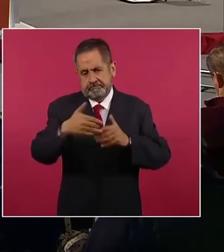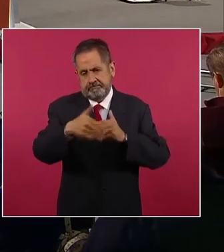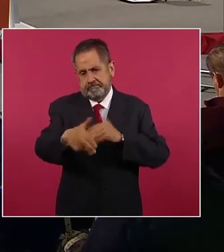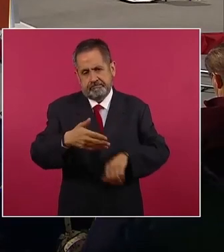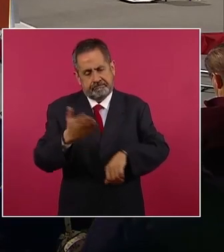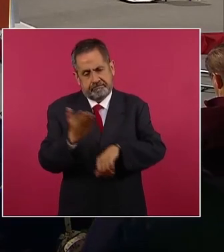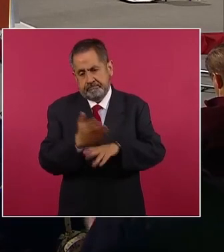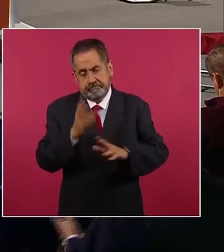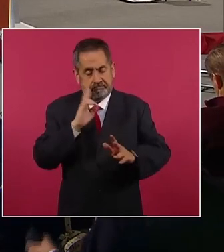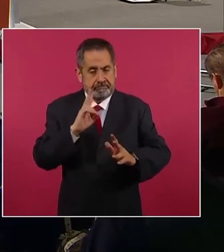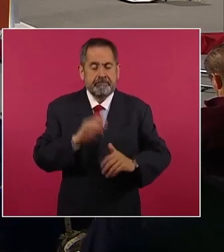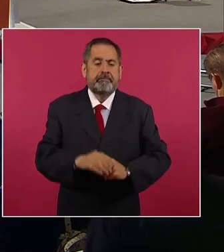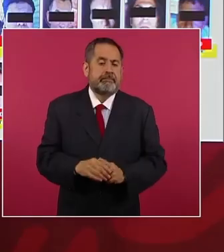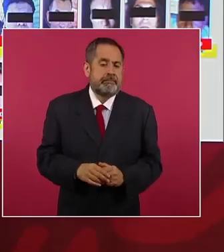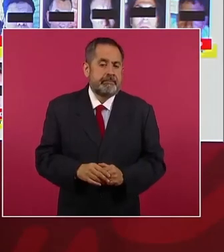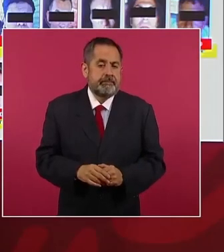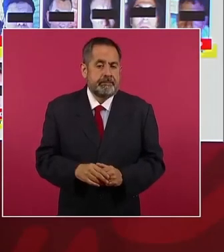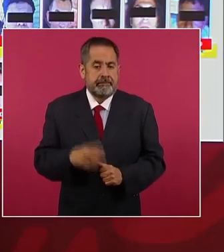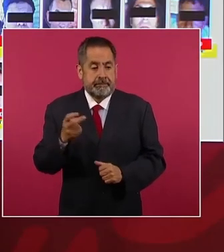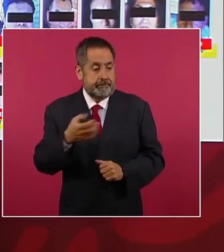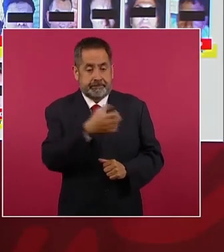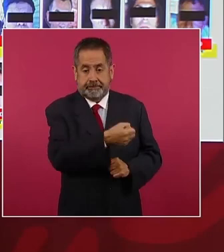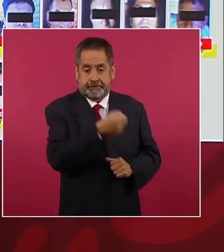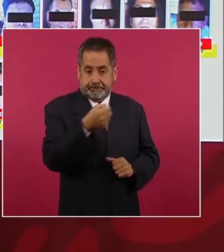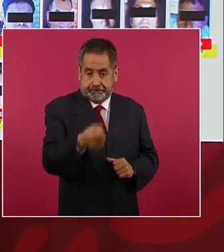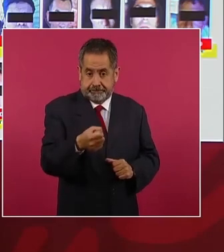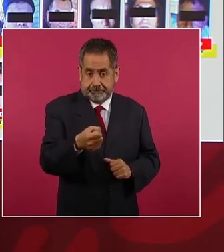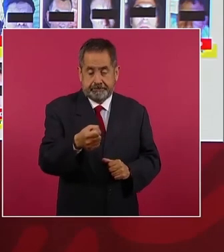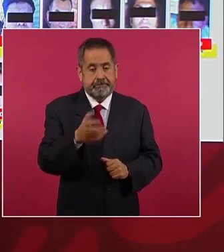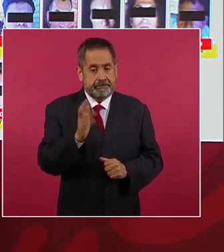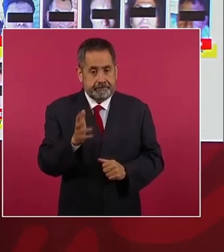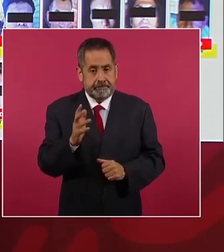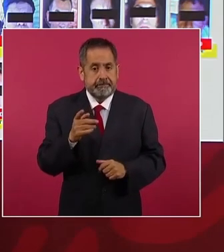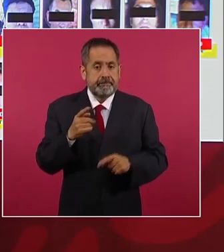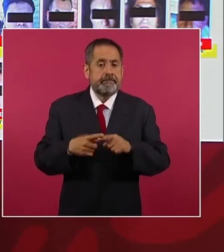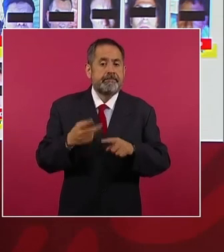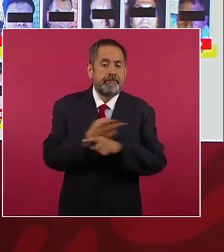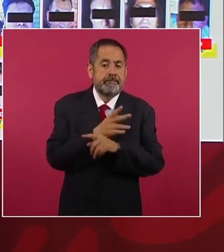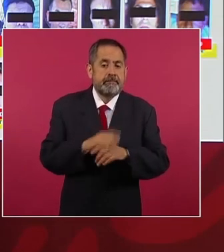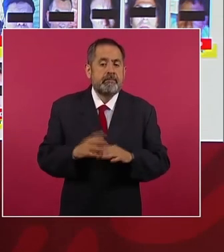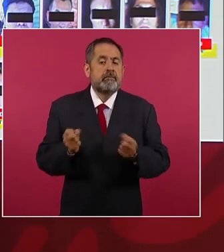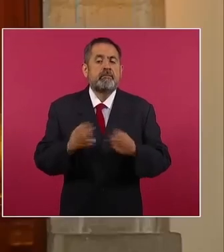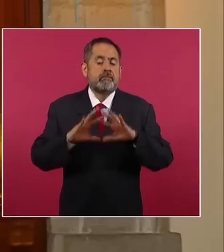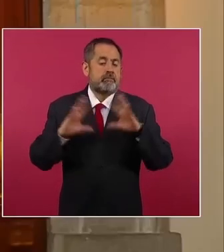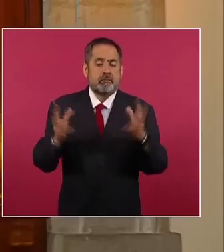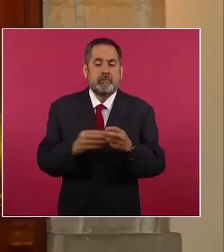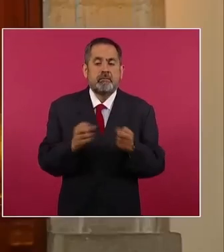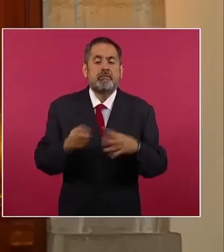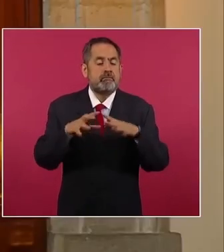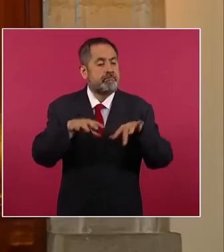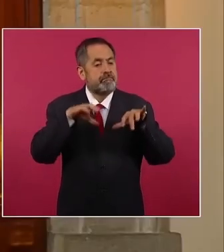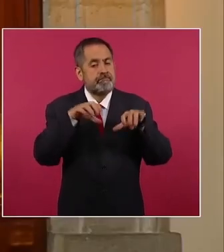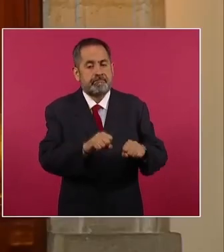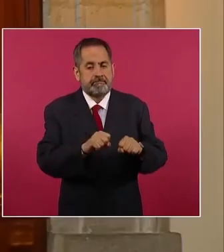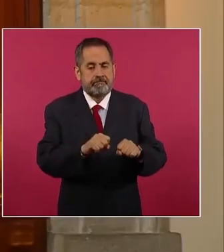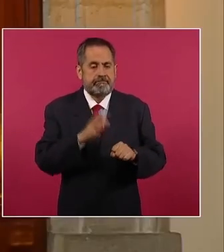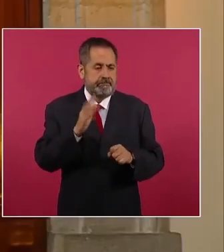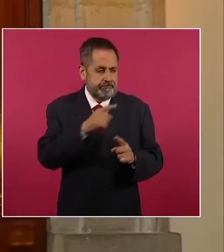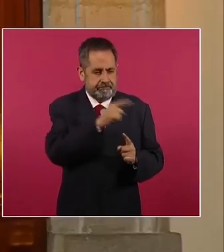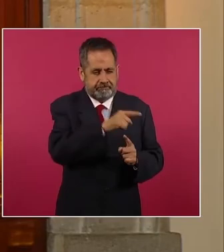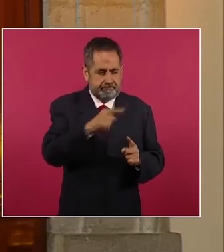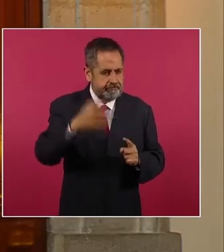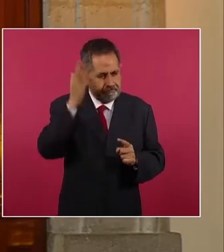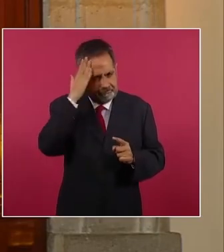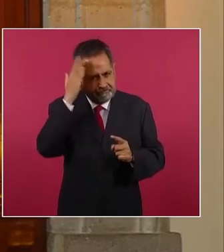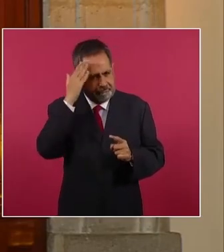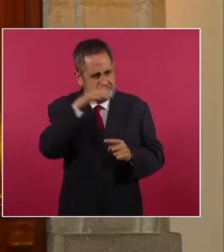con esta detención ya han sido detenidos los principales operadores